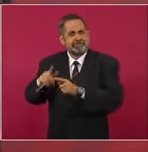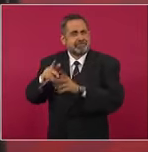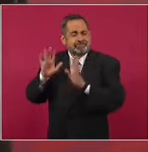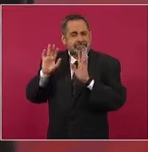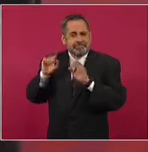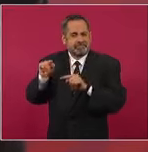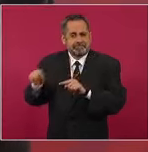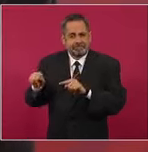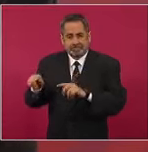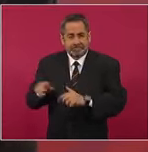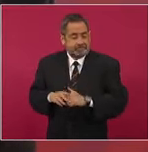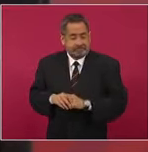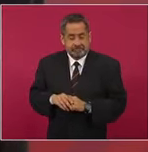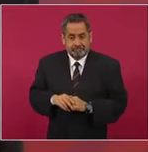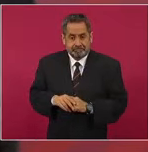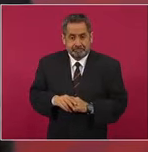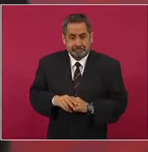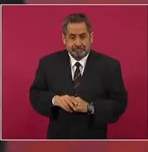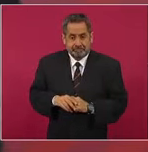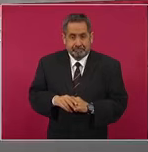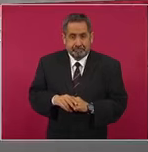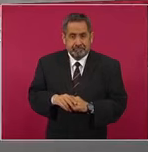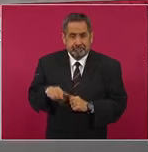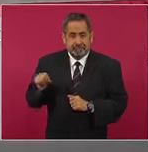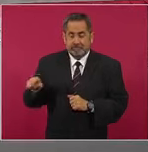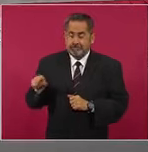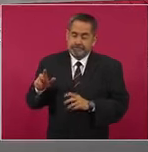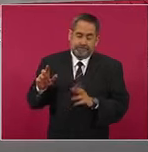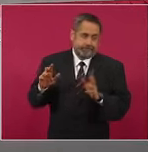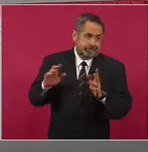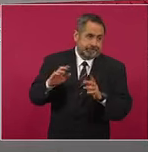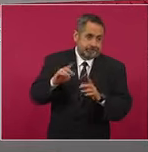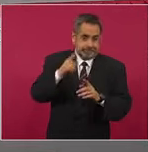pero debe de ser una